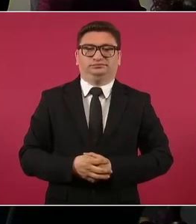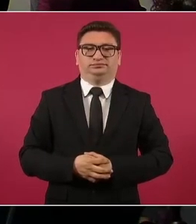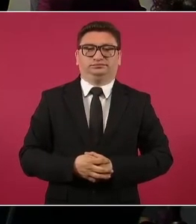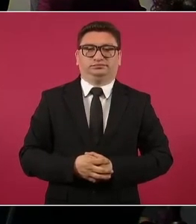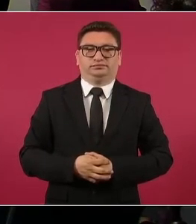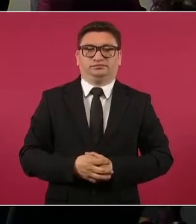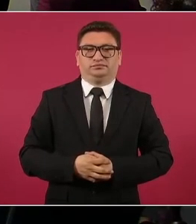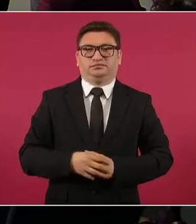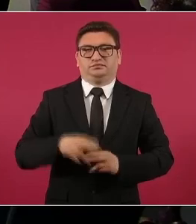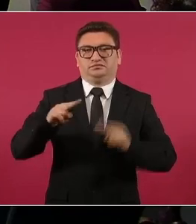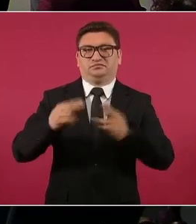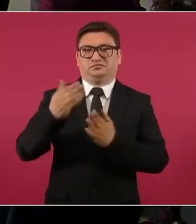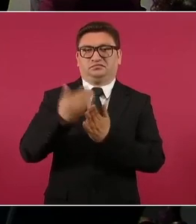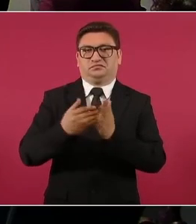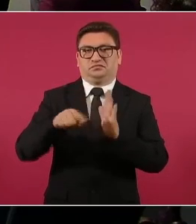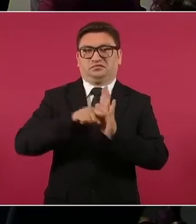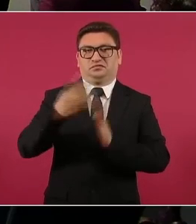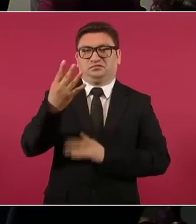ya es menos cuatro.